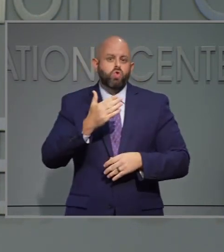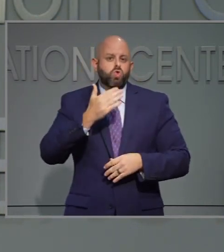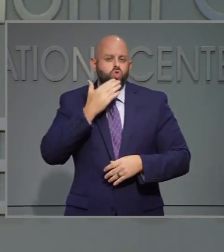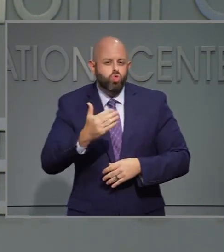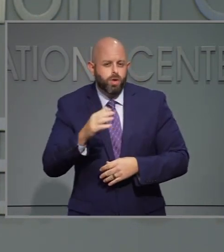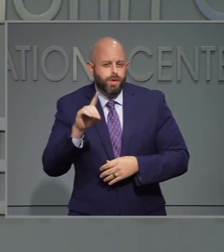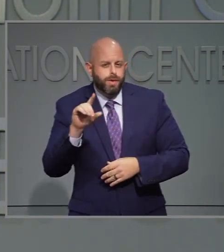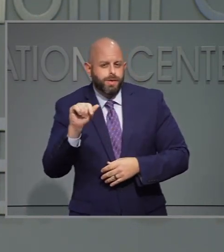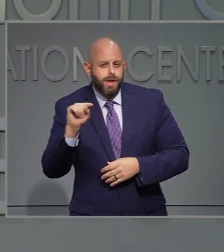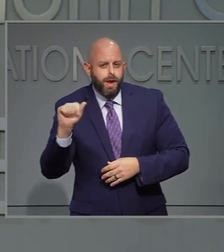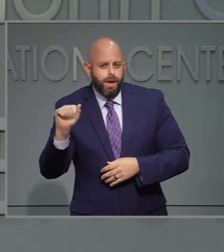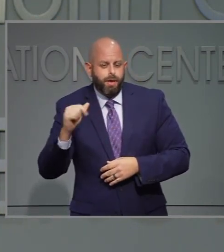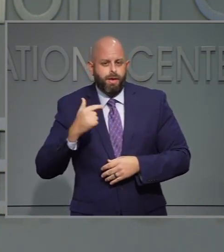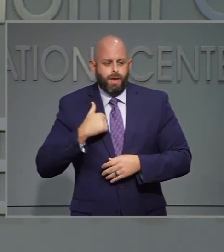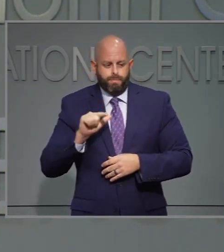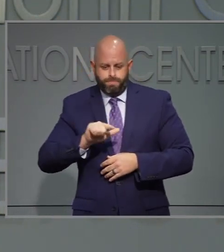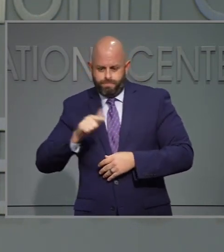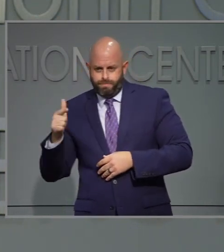Son datos buenos.